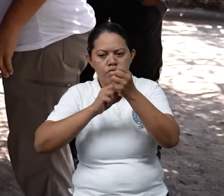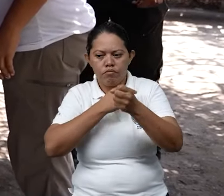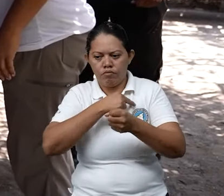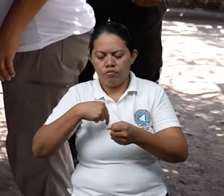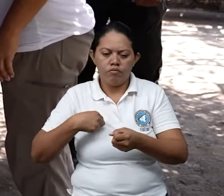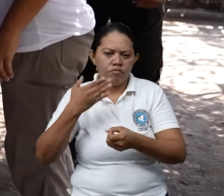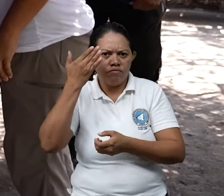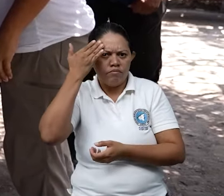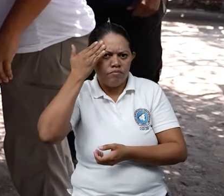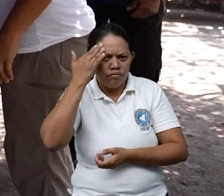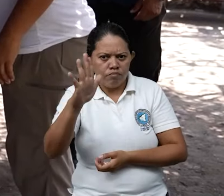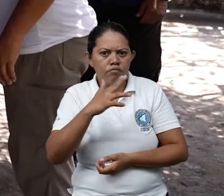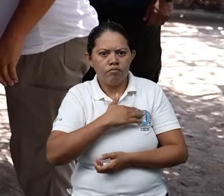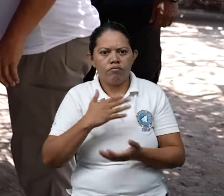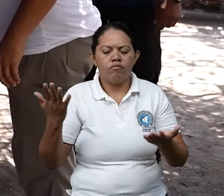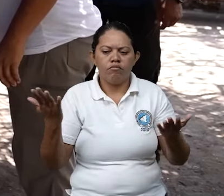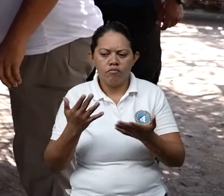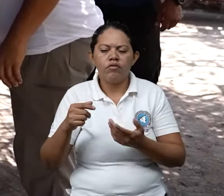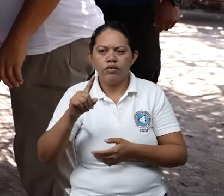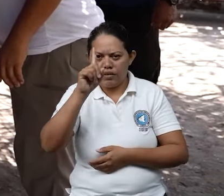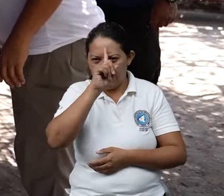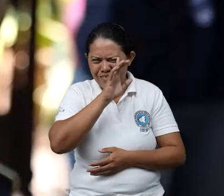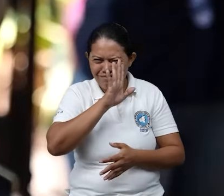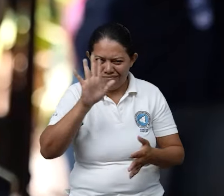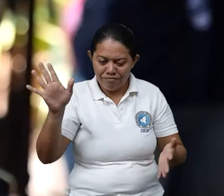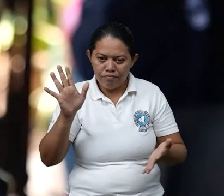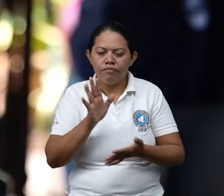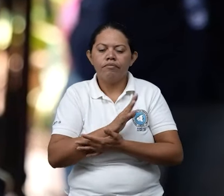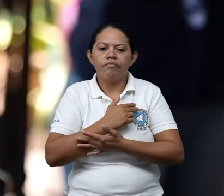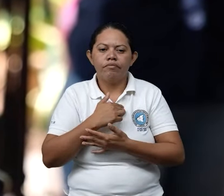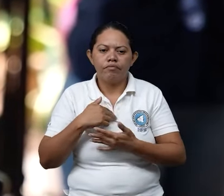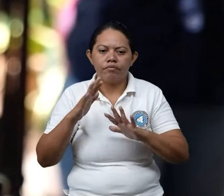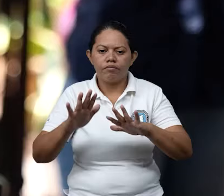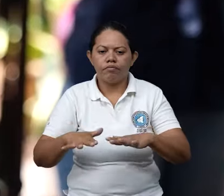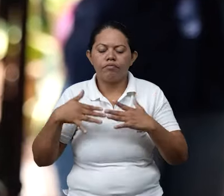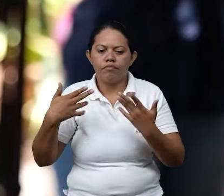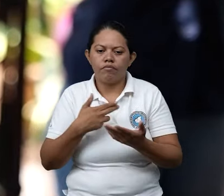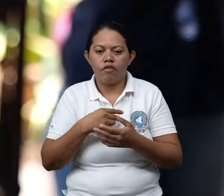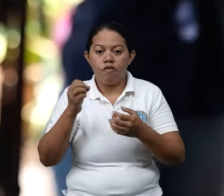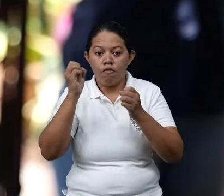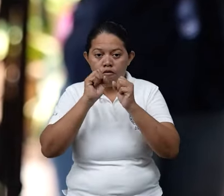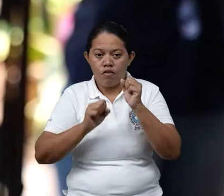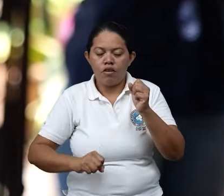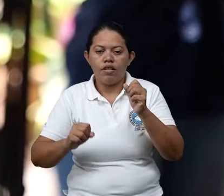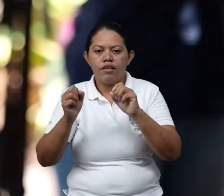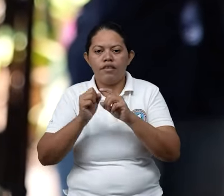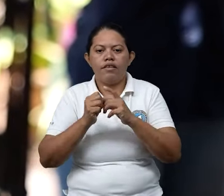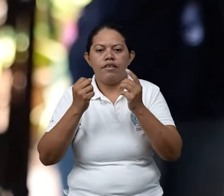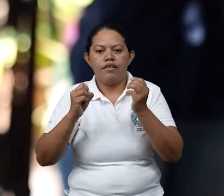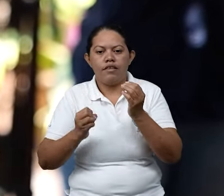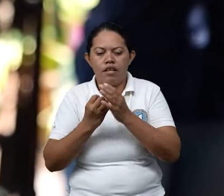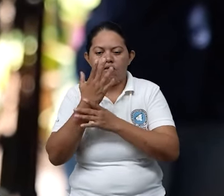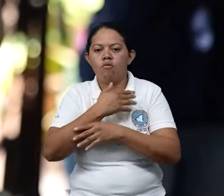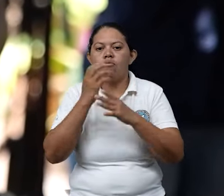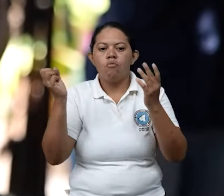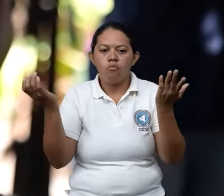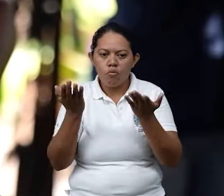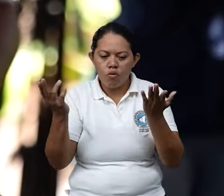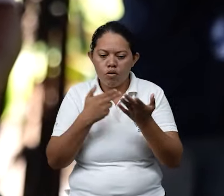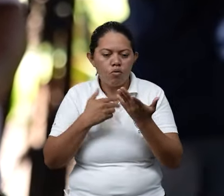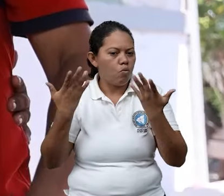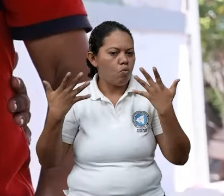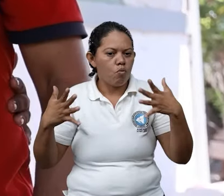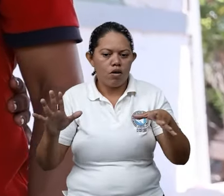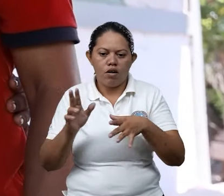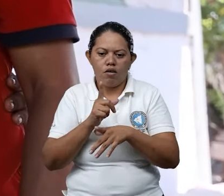nosotros saber y estar conscientes de que los fenómenos naturales pueden llegar en